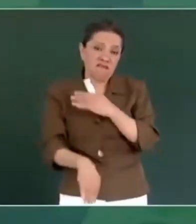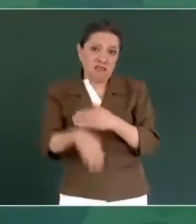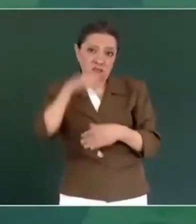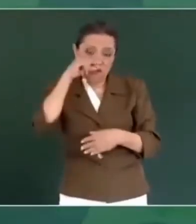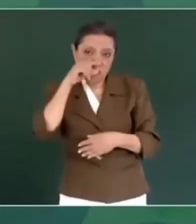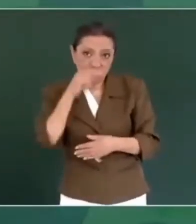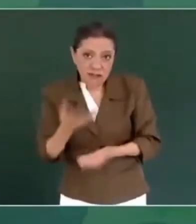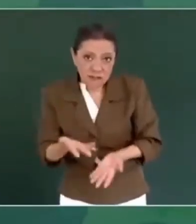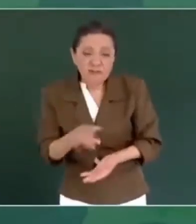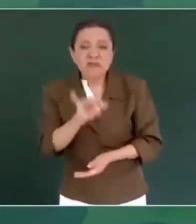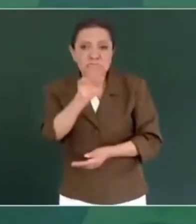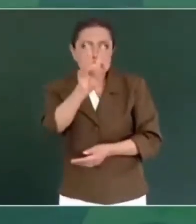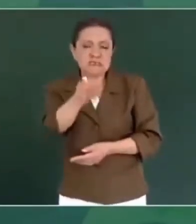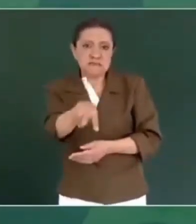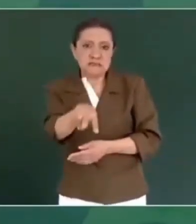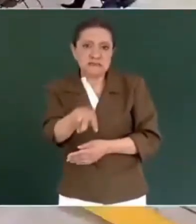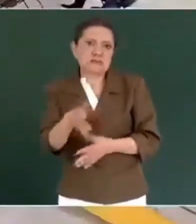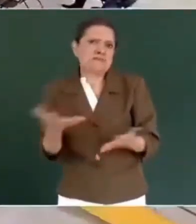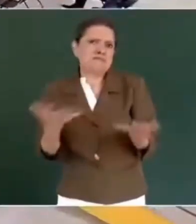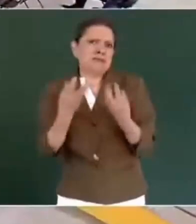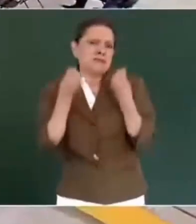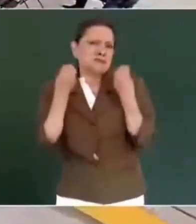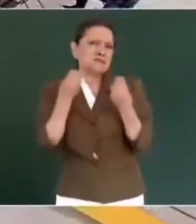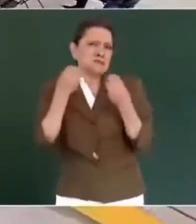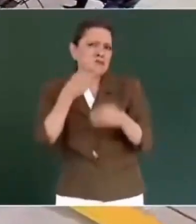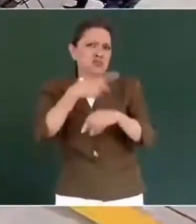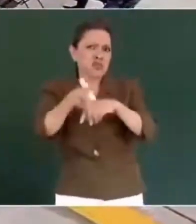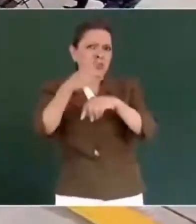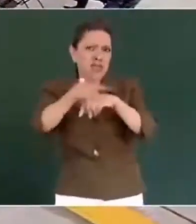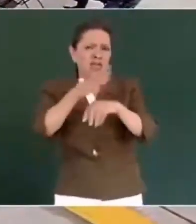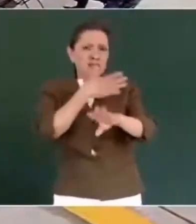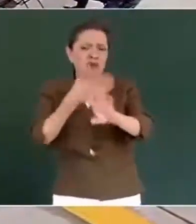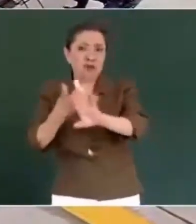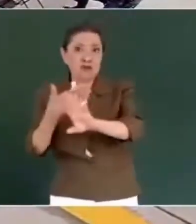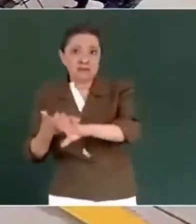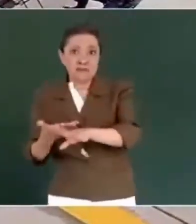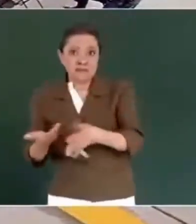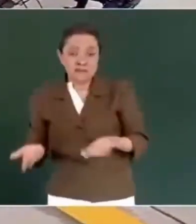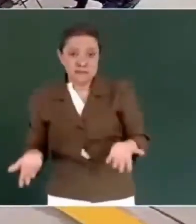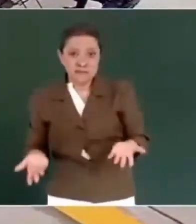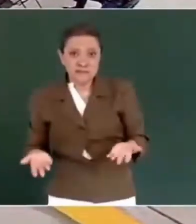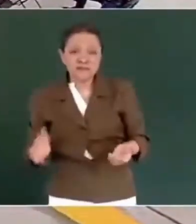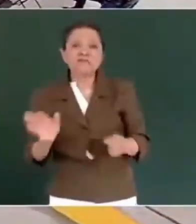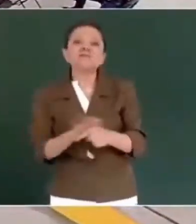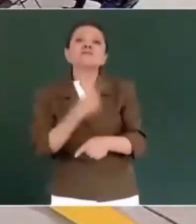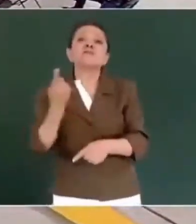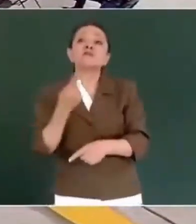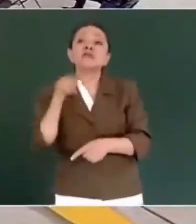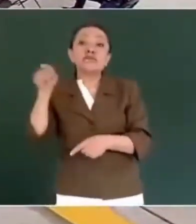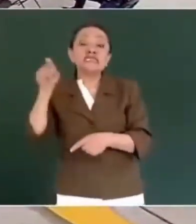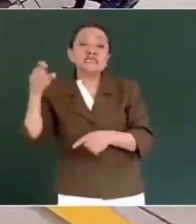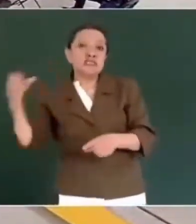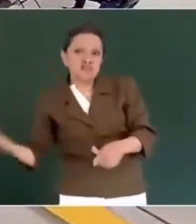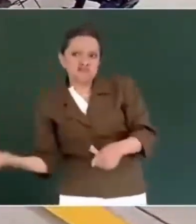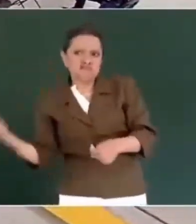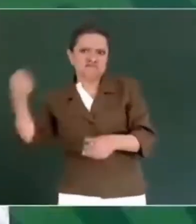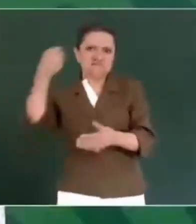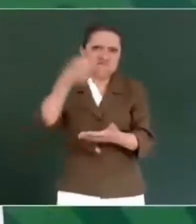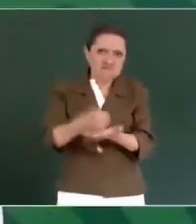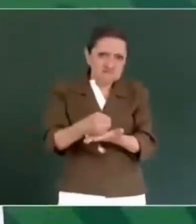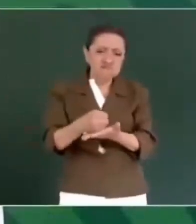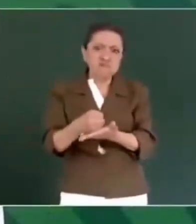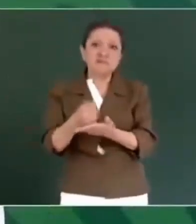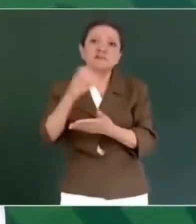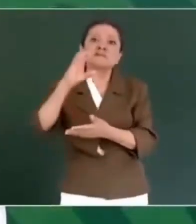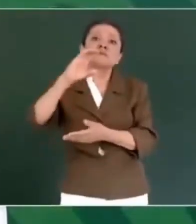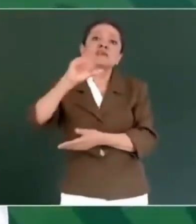Y causaron muchísimo daño. Porque si no hubiesen impuesto a Calderón, no se hubiese declarado